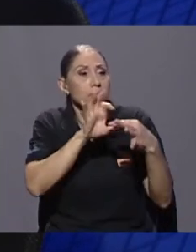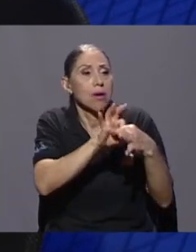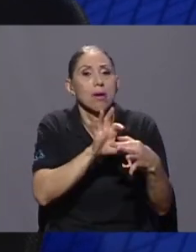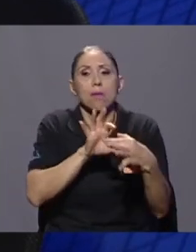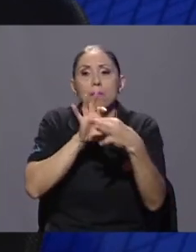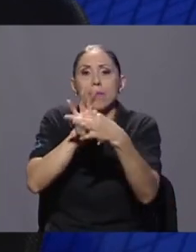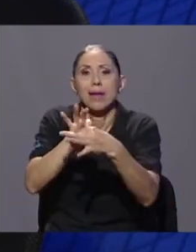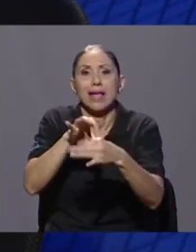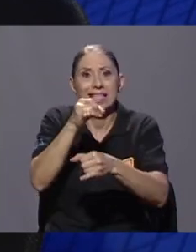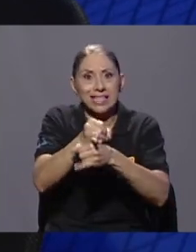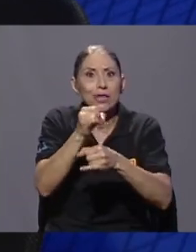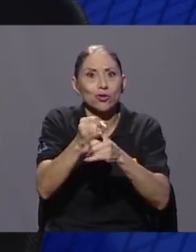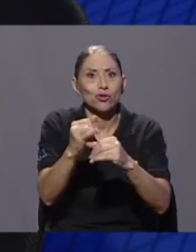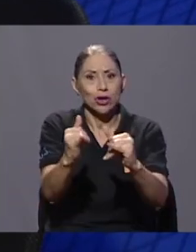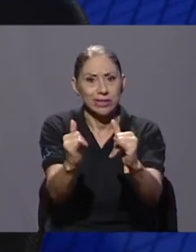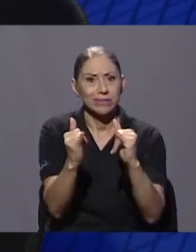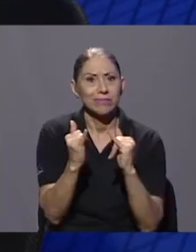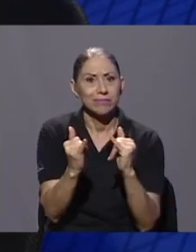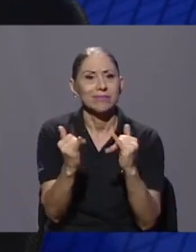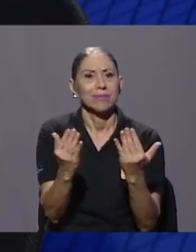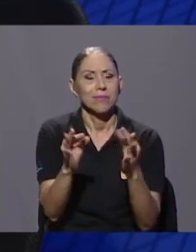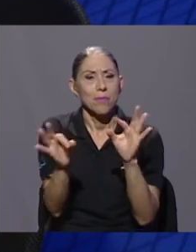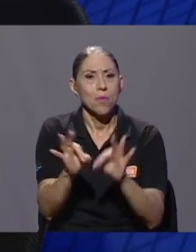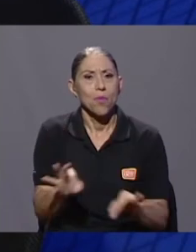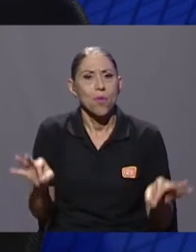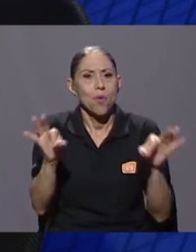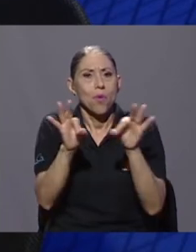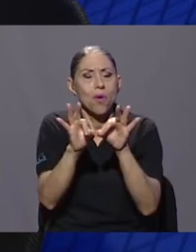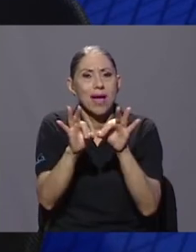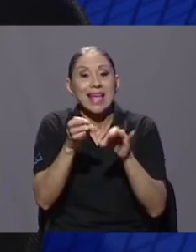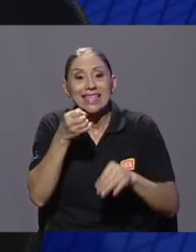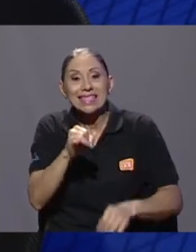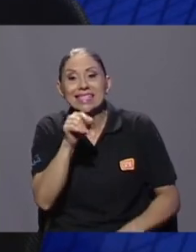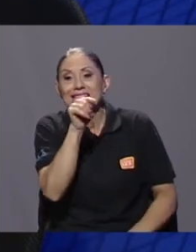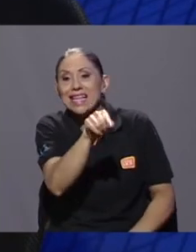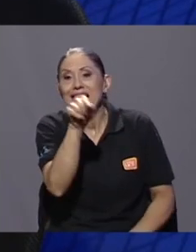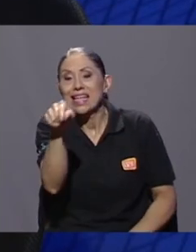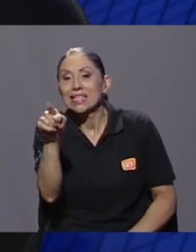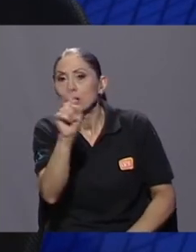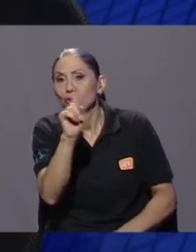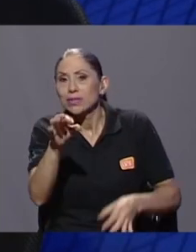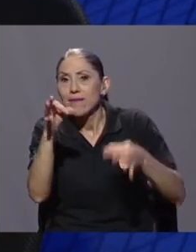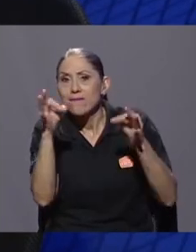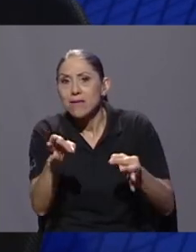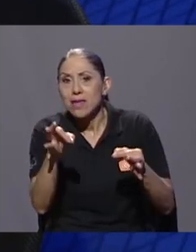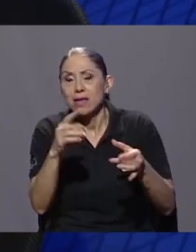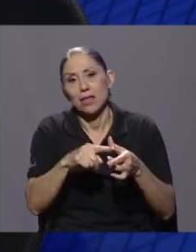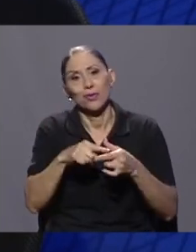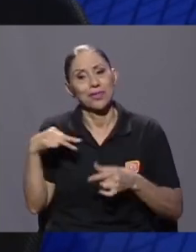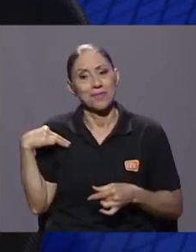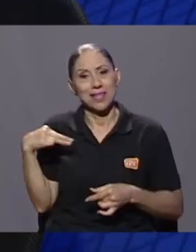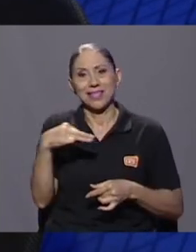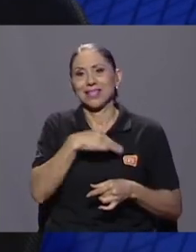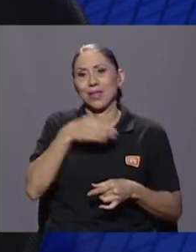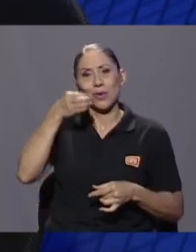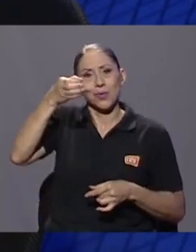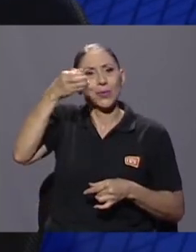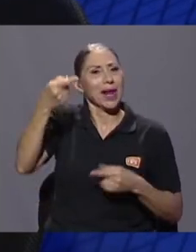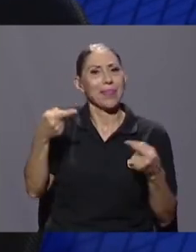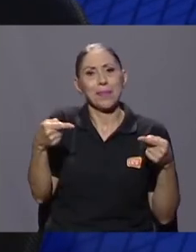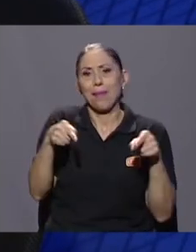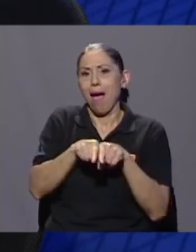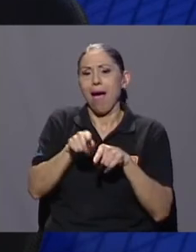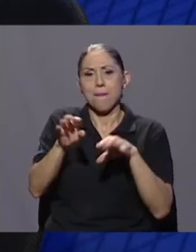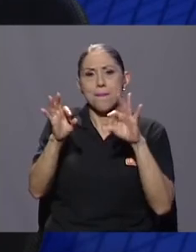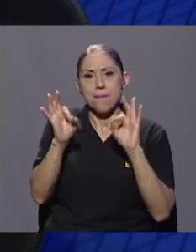que son fundamentales. Pero sin ellas, si ellas no están bien, no está bien el ministerio. Y eso es muy